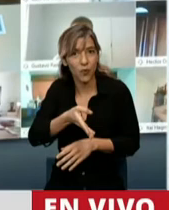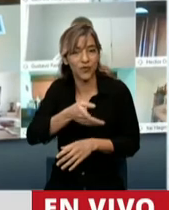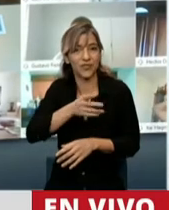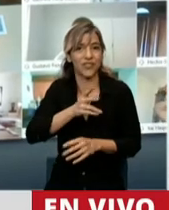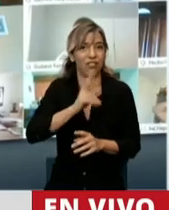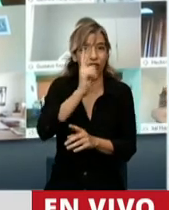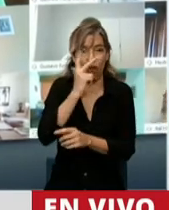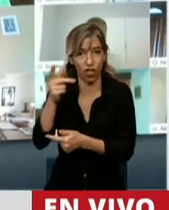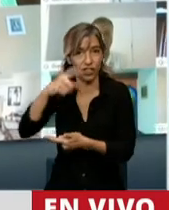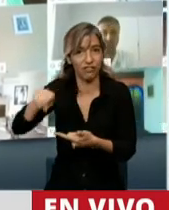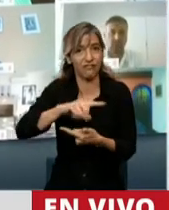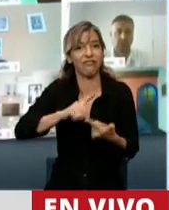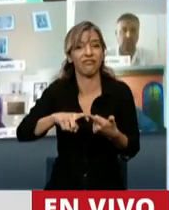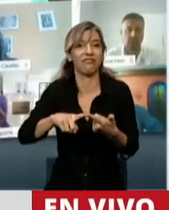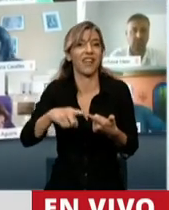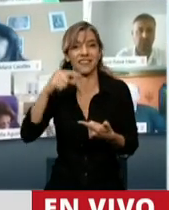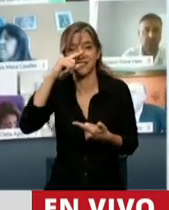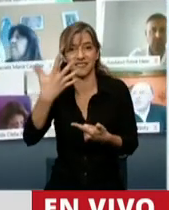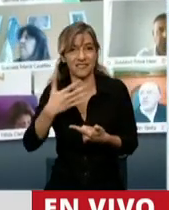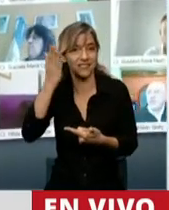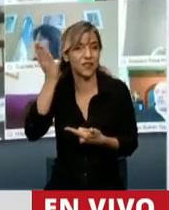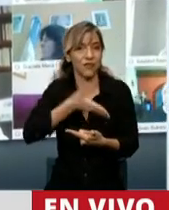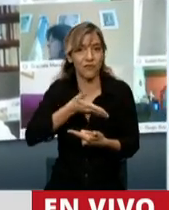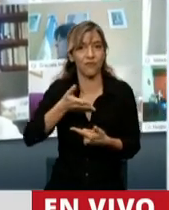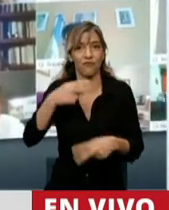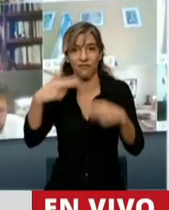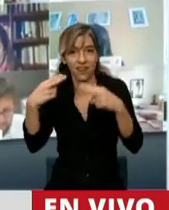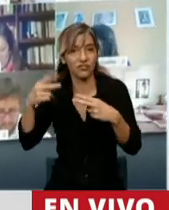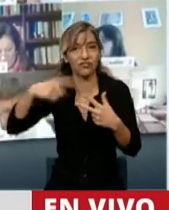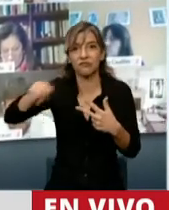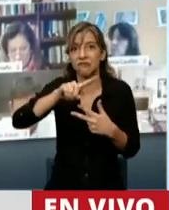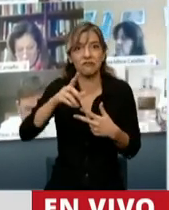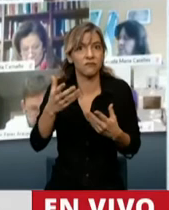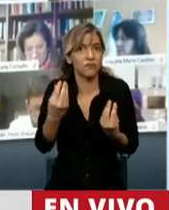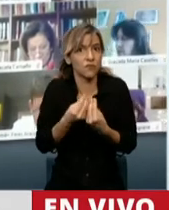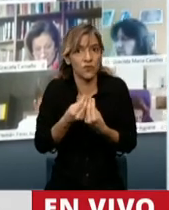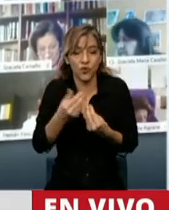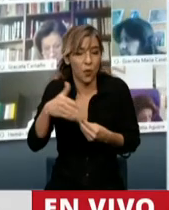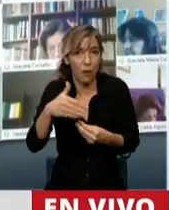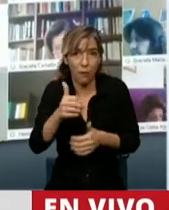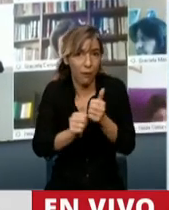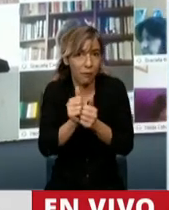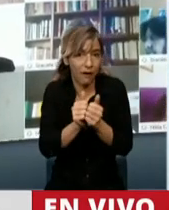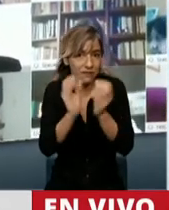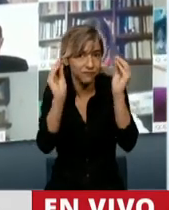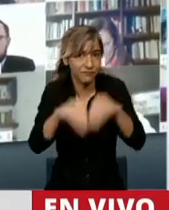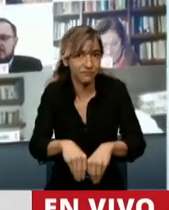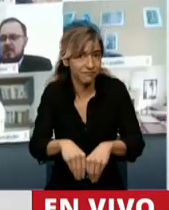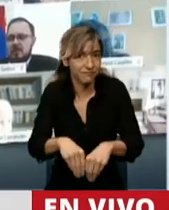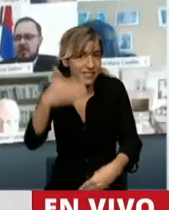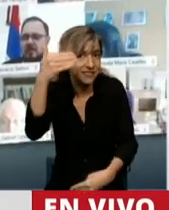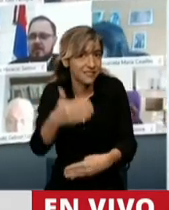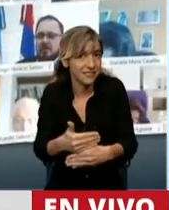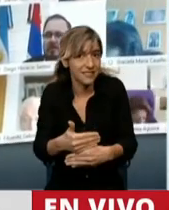% de los empresarios gastronómicos, tienen o prevén quiebra de sus empresas. Es muy importante